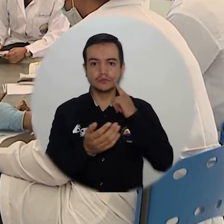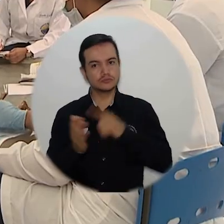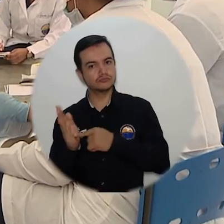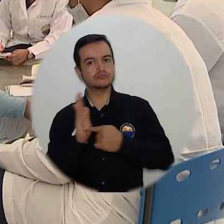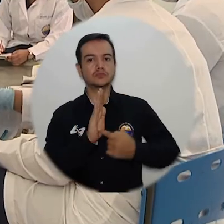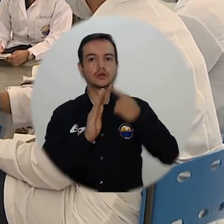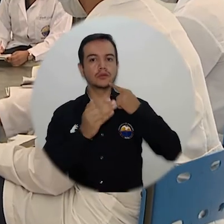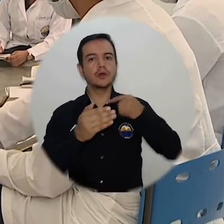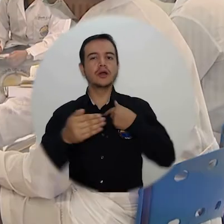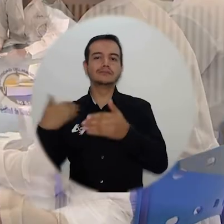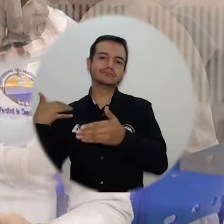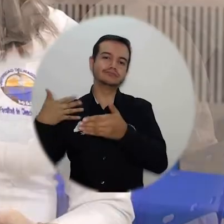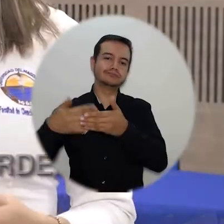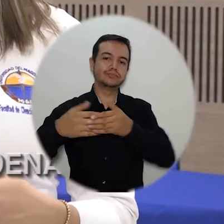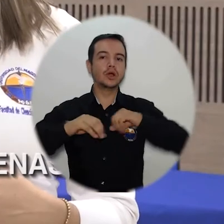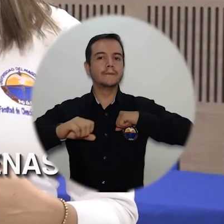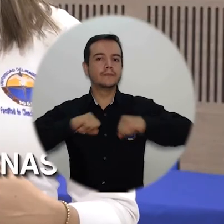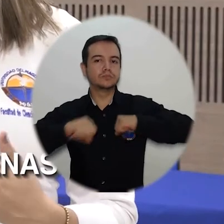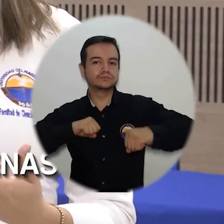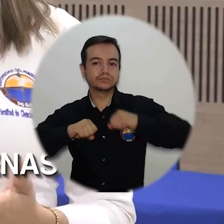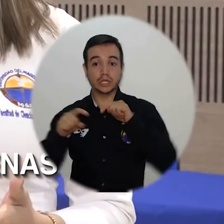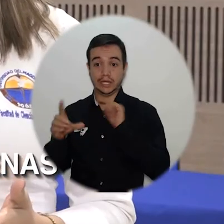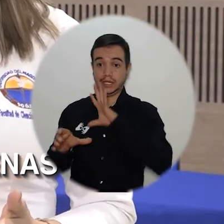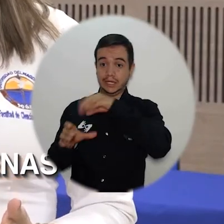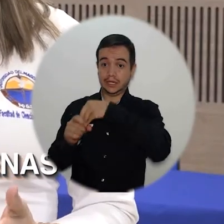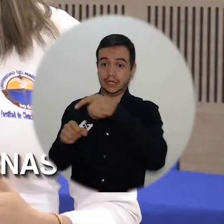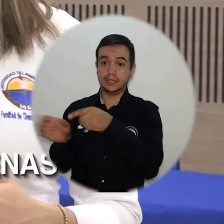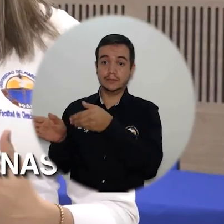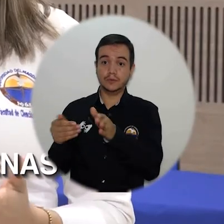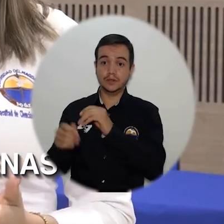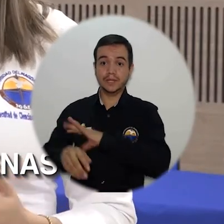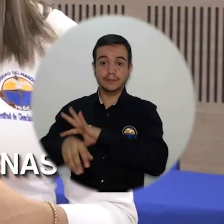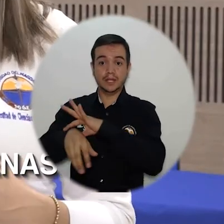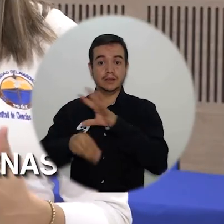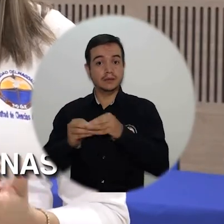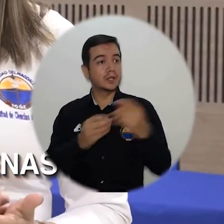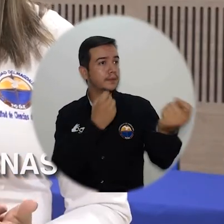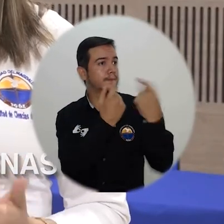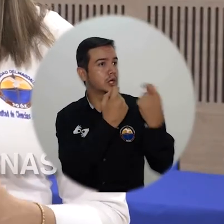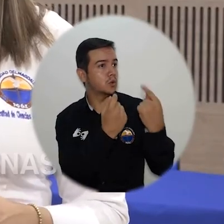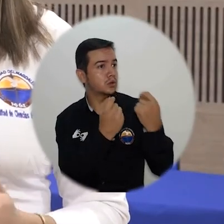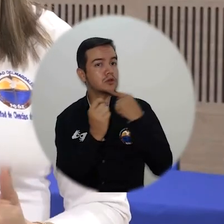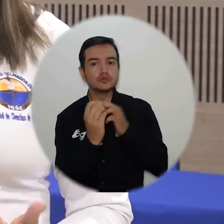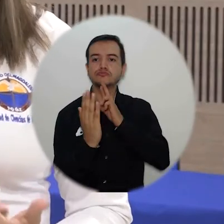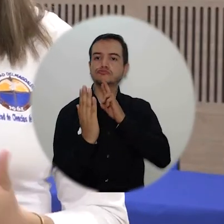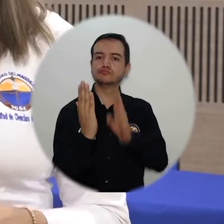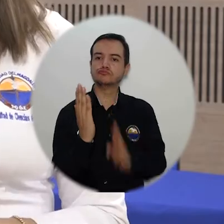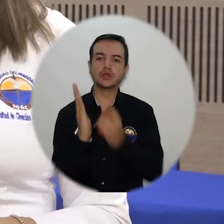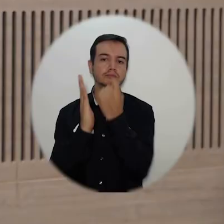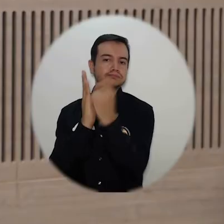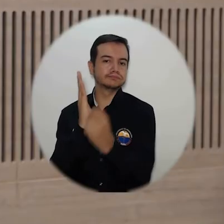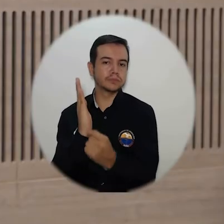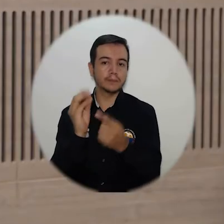nuestra facultad y nuestro programa viene haciendo en aras de ser cada día mejor y de garantizar que todos nuestros procesos sean de